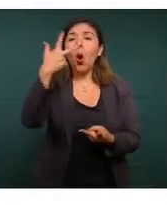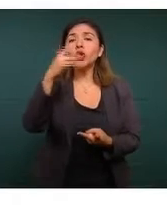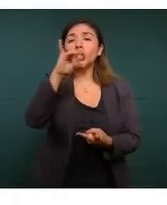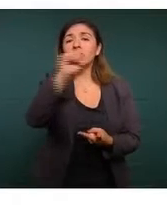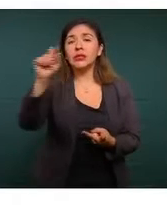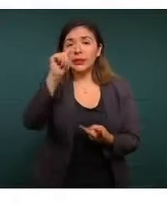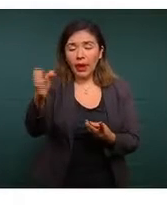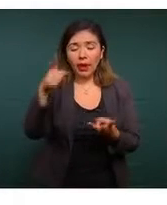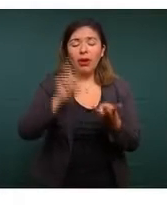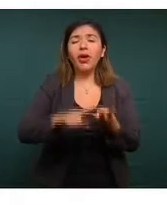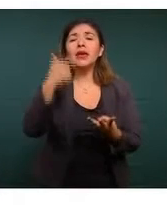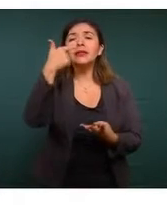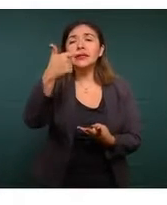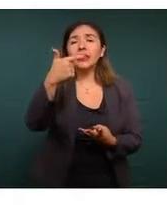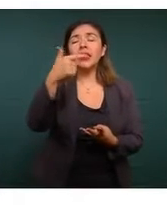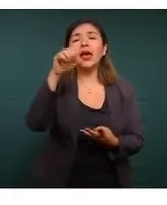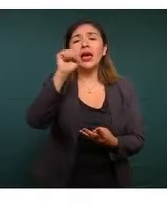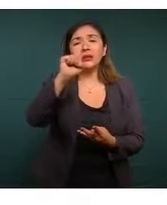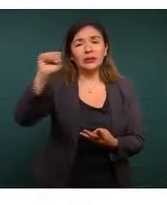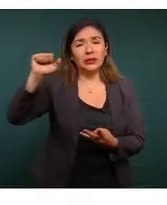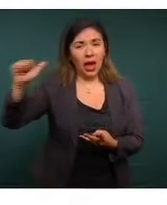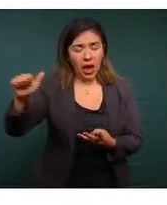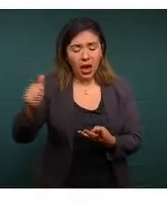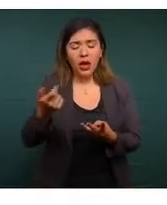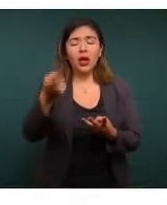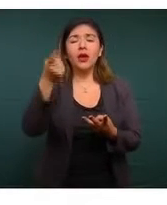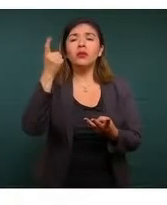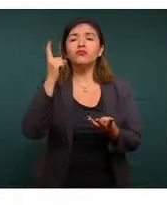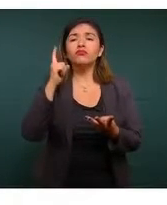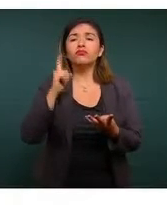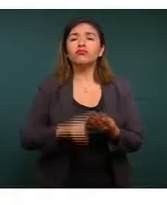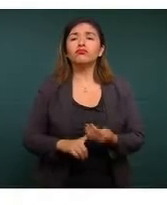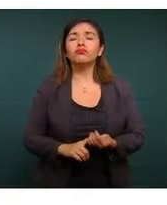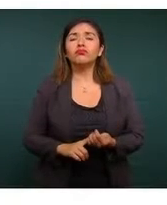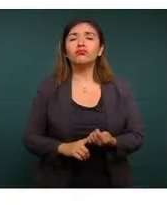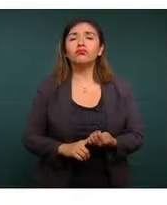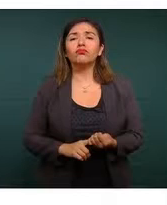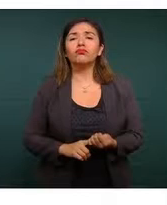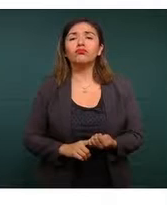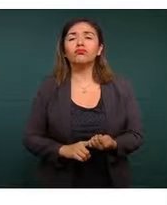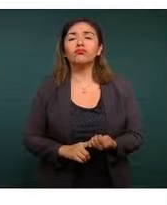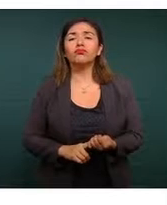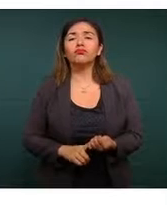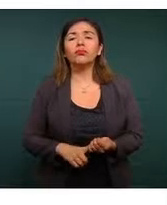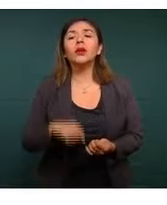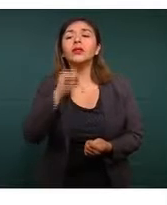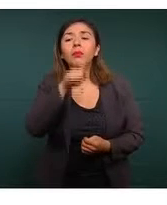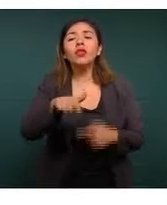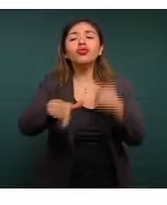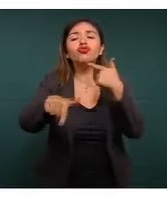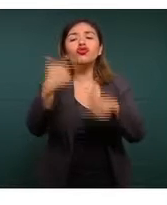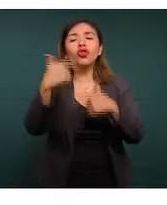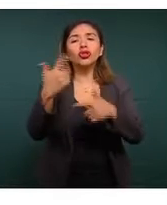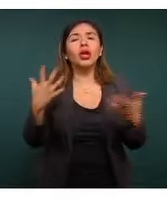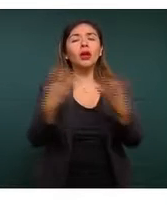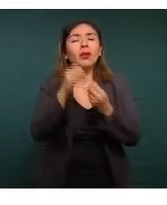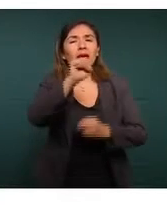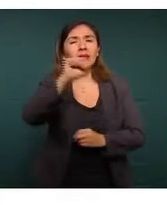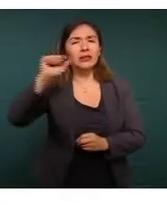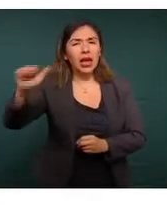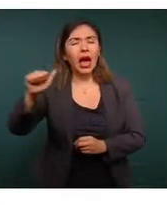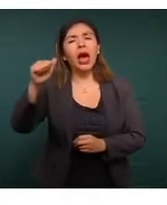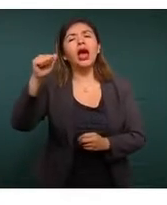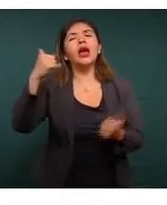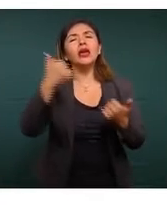del Issste, 7 de las Secretarías de Salud y 12 de la Secretaría de Salud